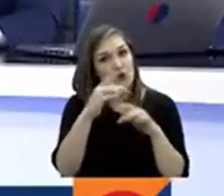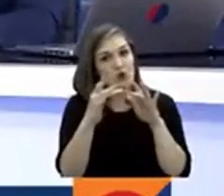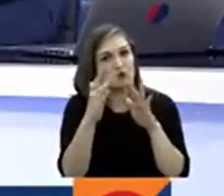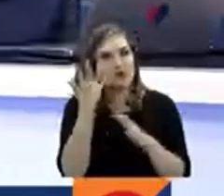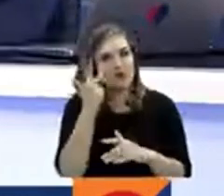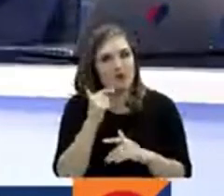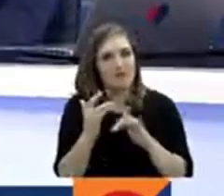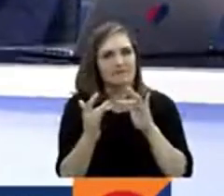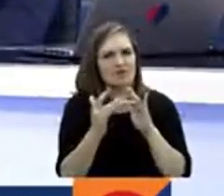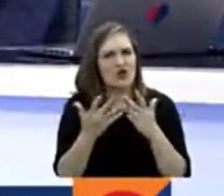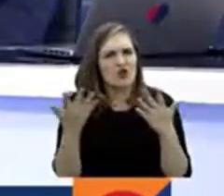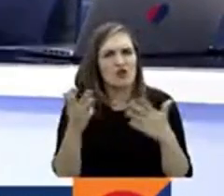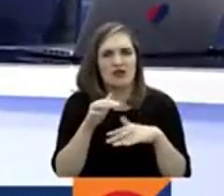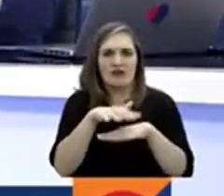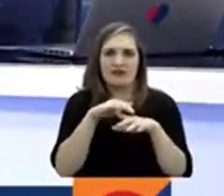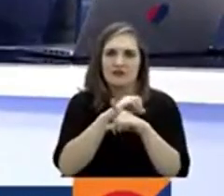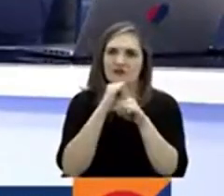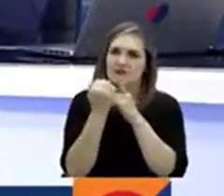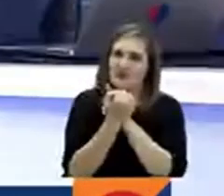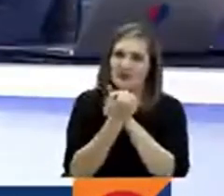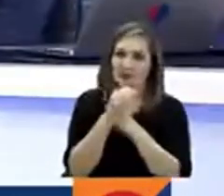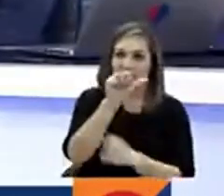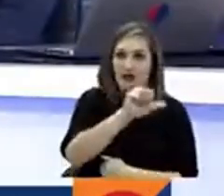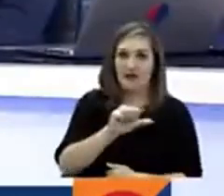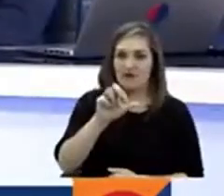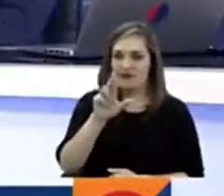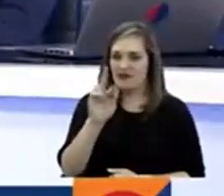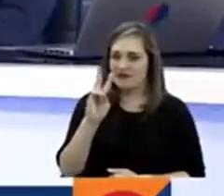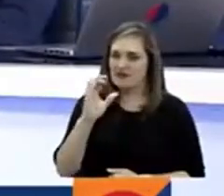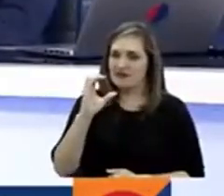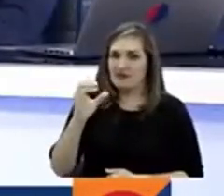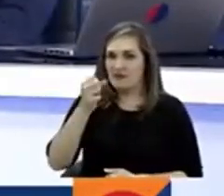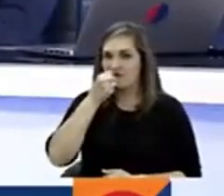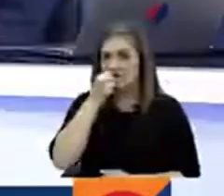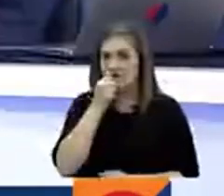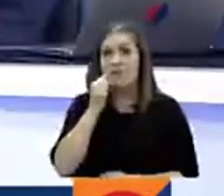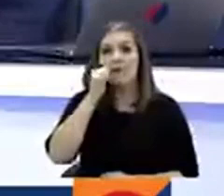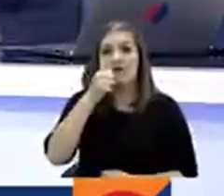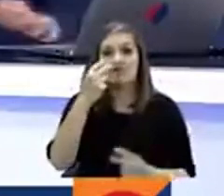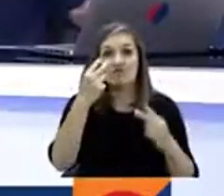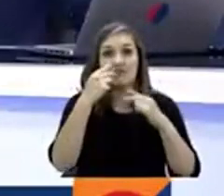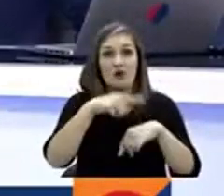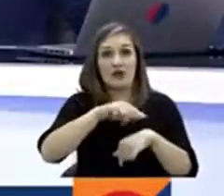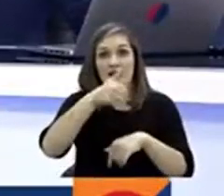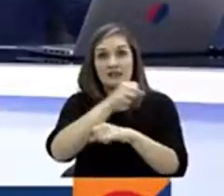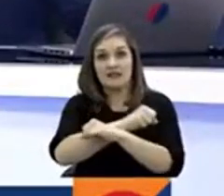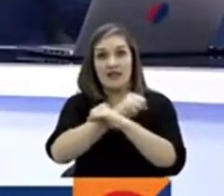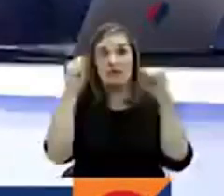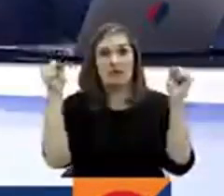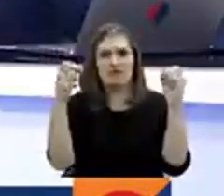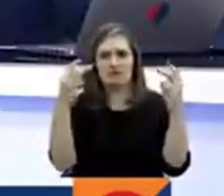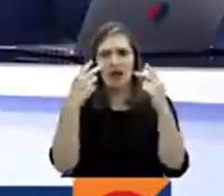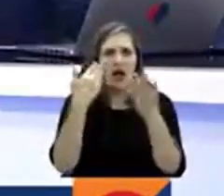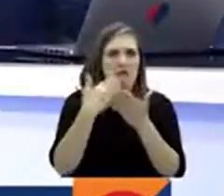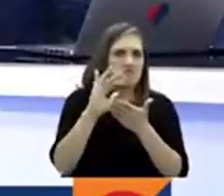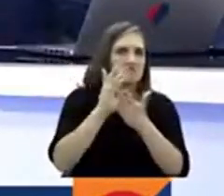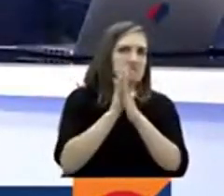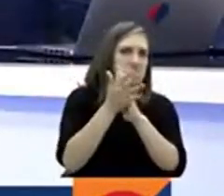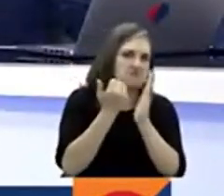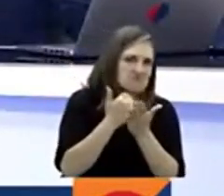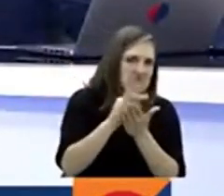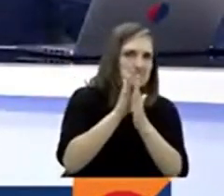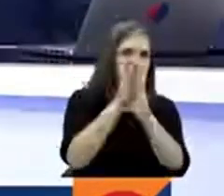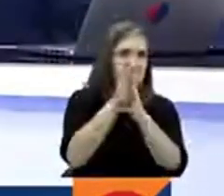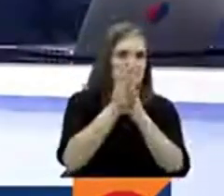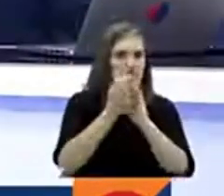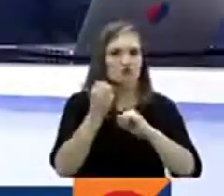con nosotros a través de las redes sociales, arroba RTBC Noticias. Y mañana, atentos, desde las 10 de la mañana, con nuestros avances informativos